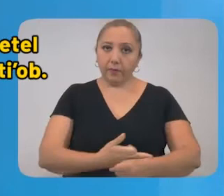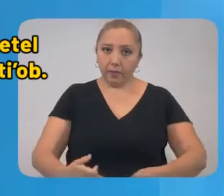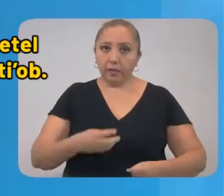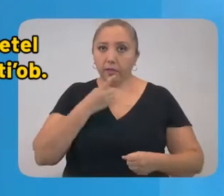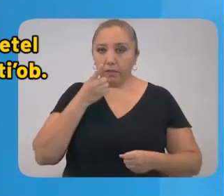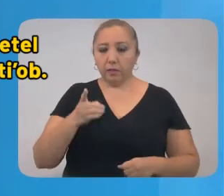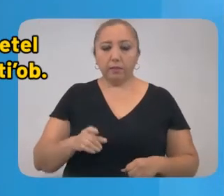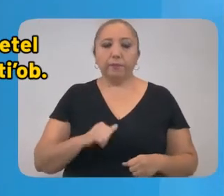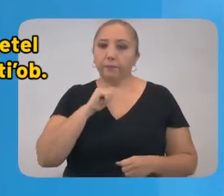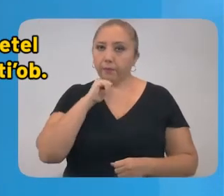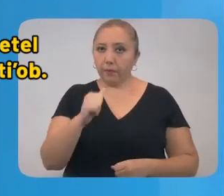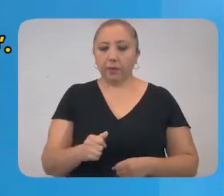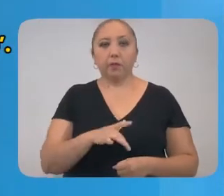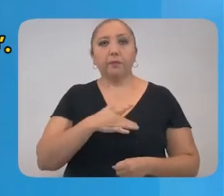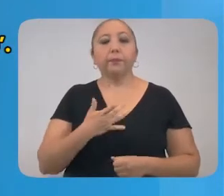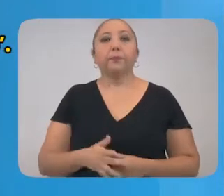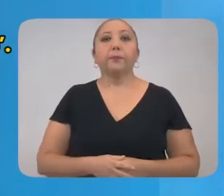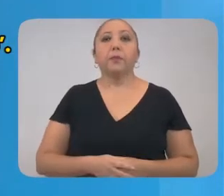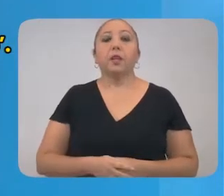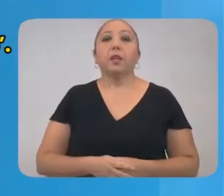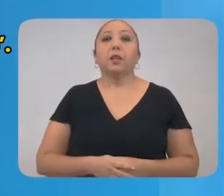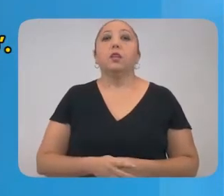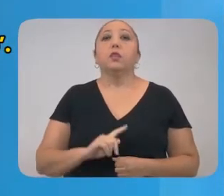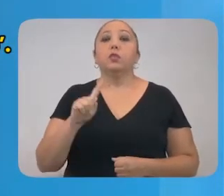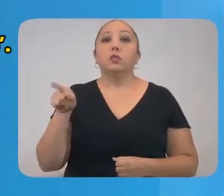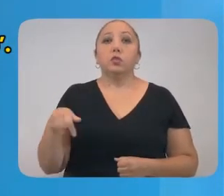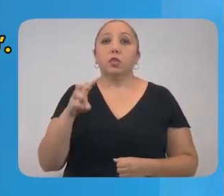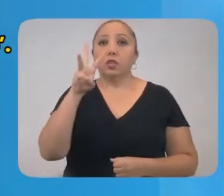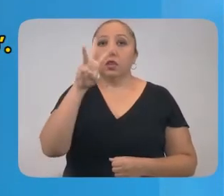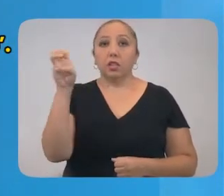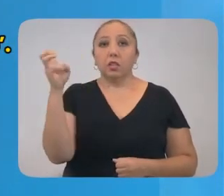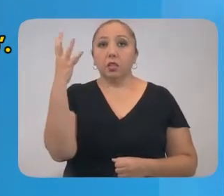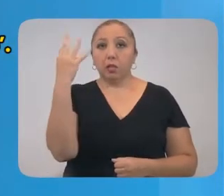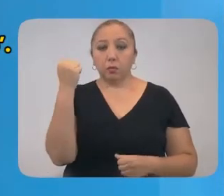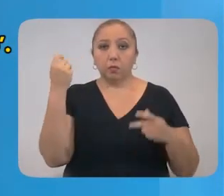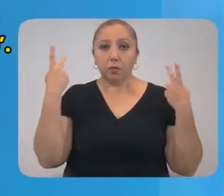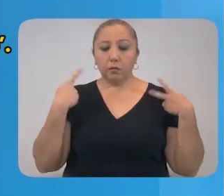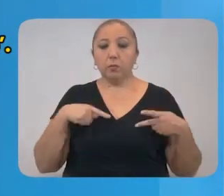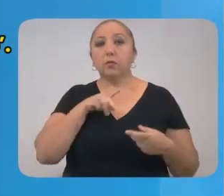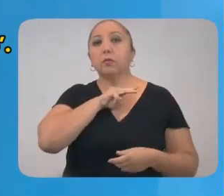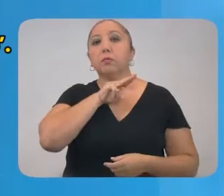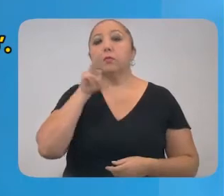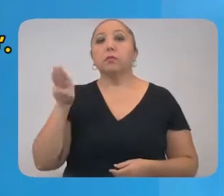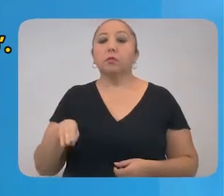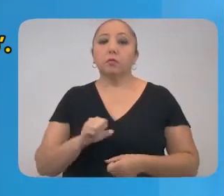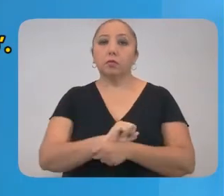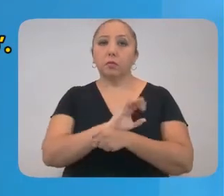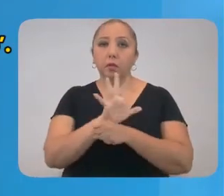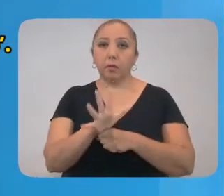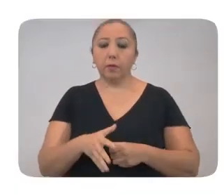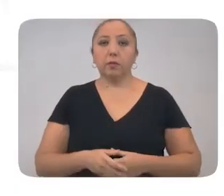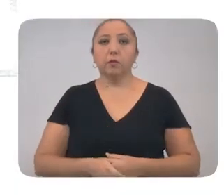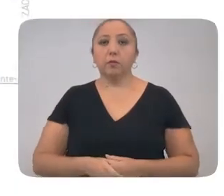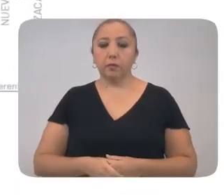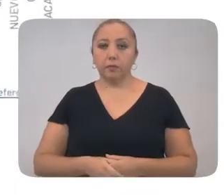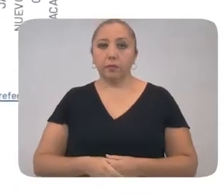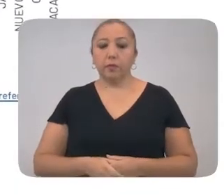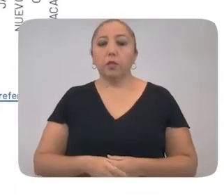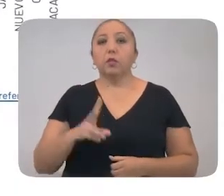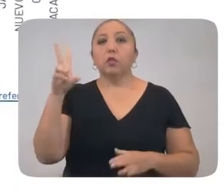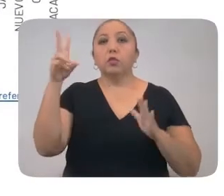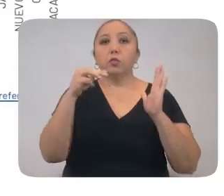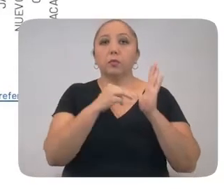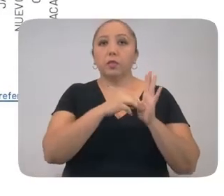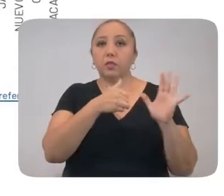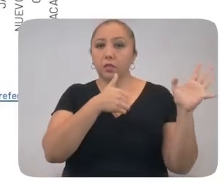reportan asintomáticos. En total, son 309 las personas fallecidas a causa del coronavirus. De los